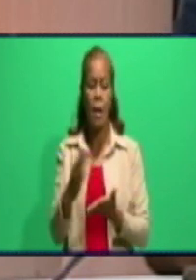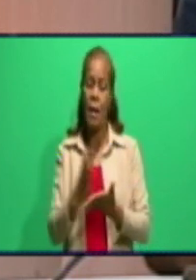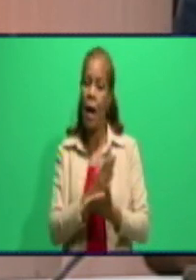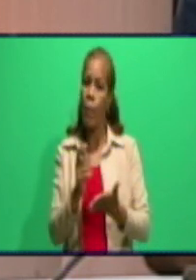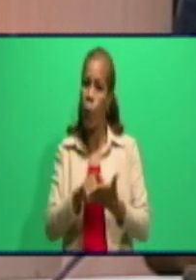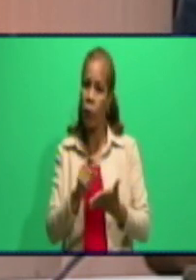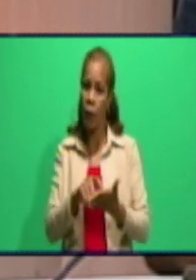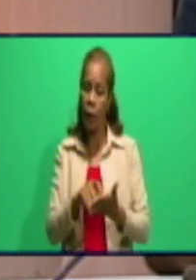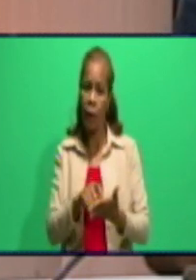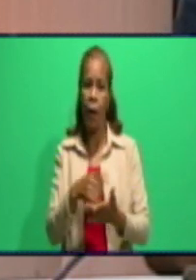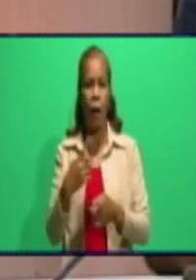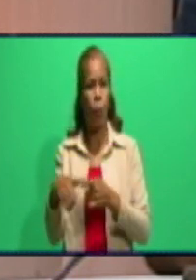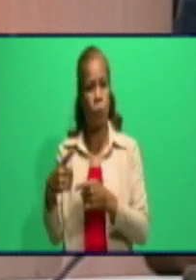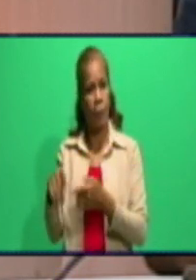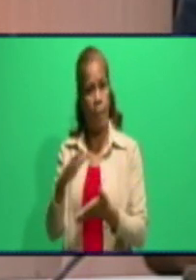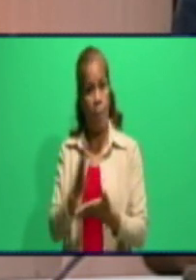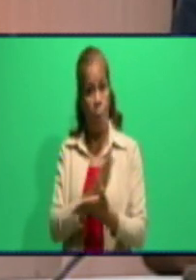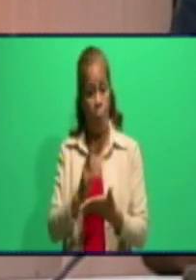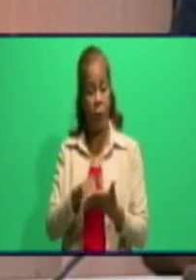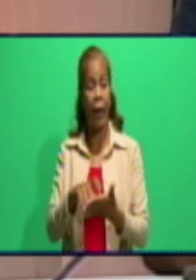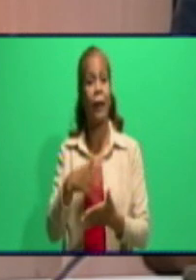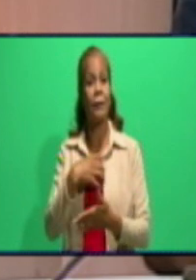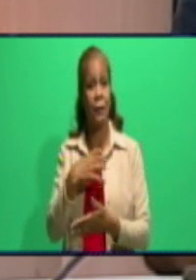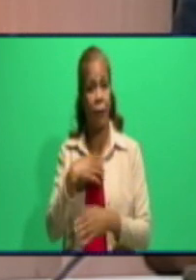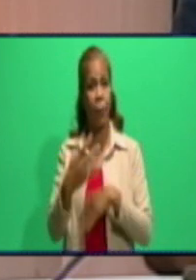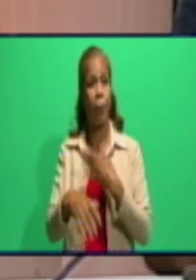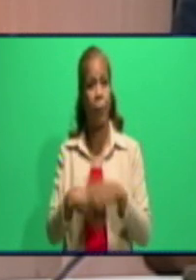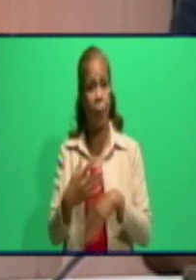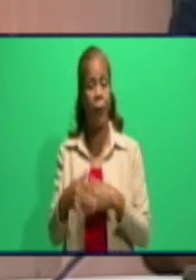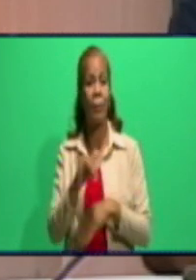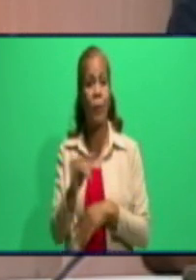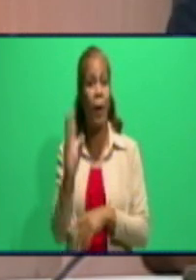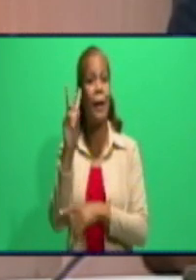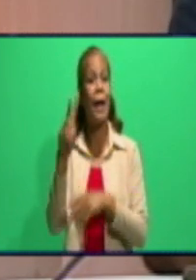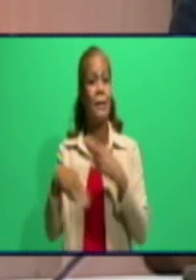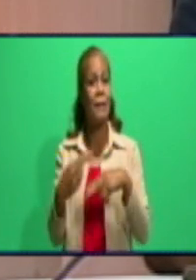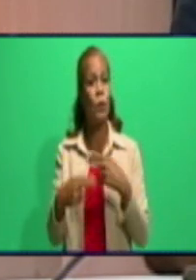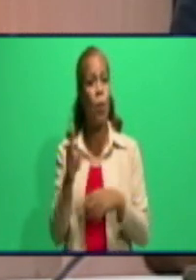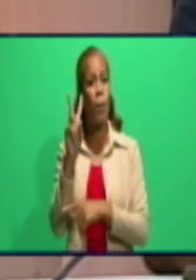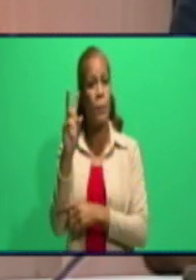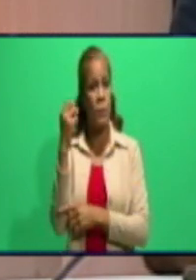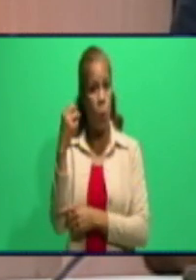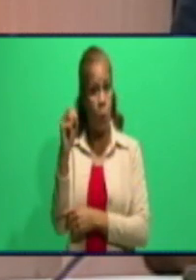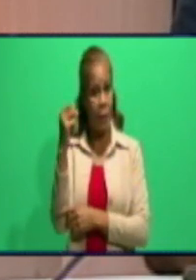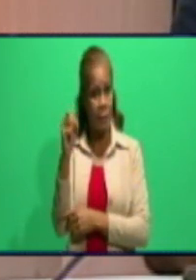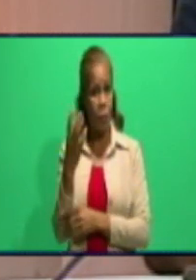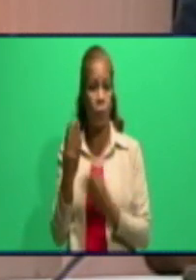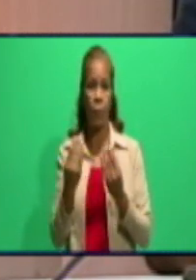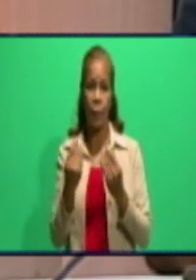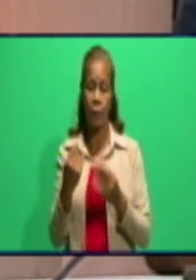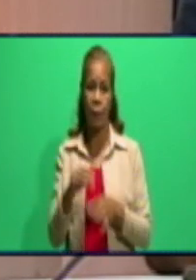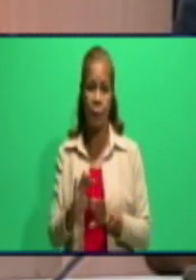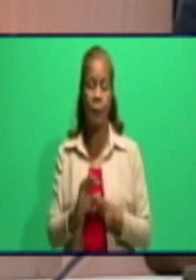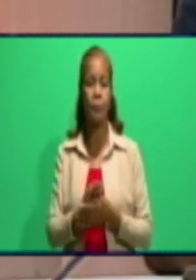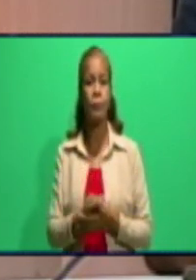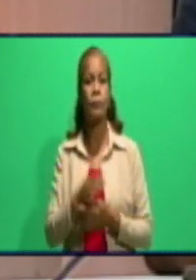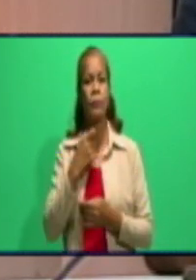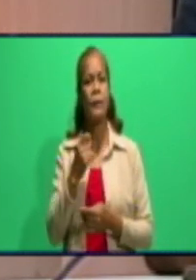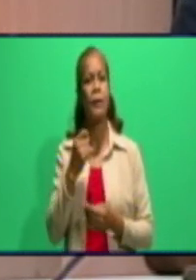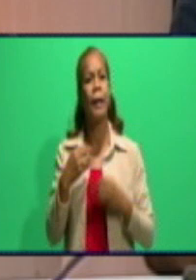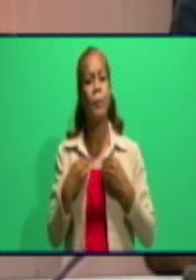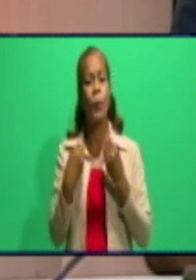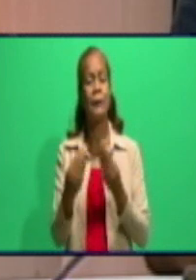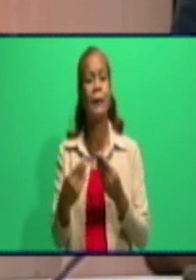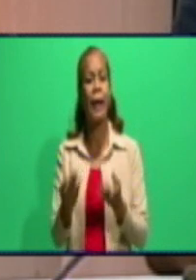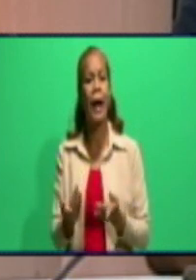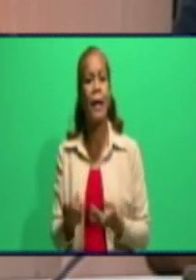puertas, la bodega, la sin rival, de un grupo de violaciones que tienen que ver con entregarle de menos a la población,